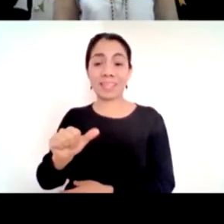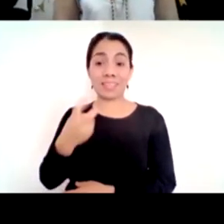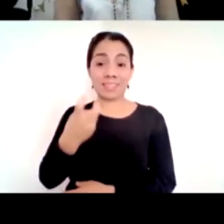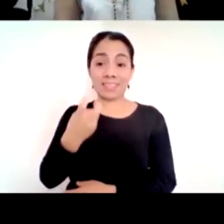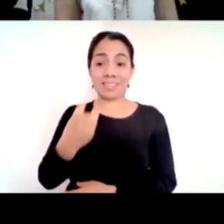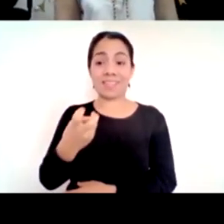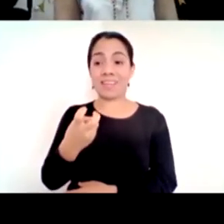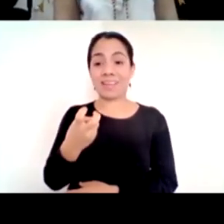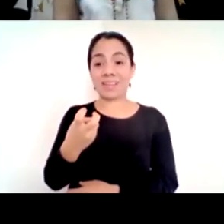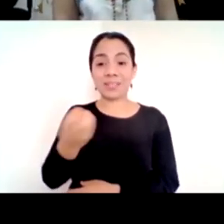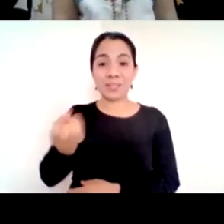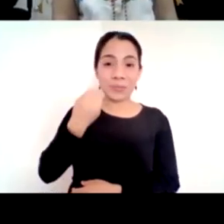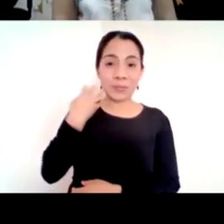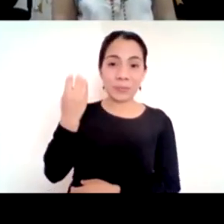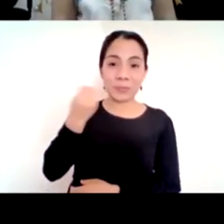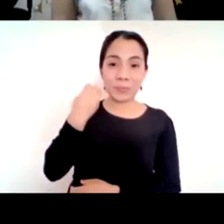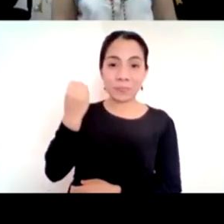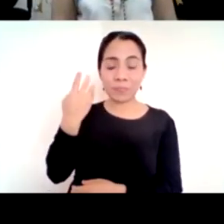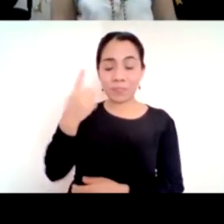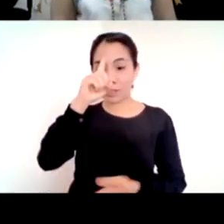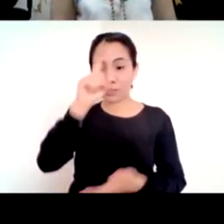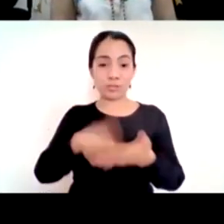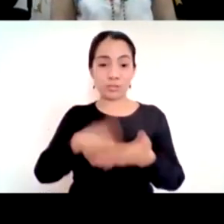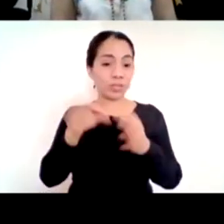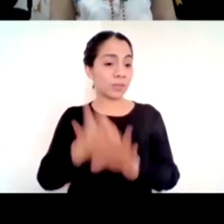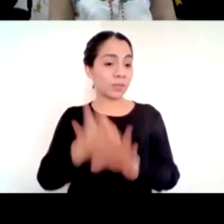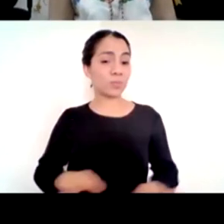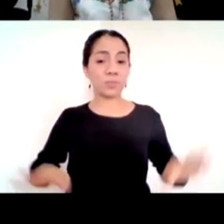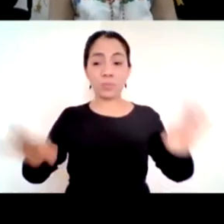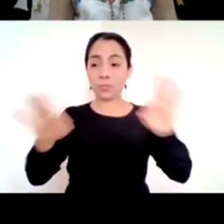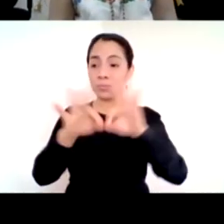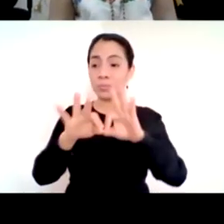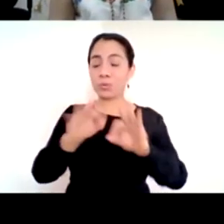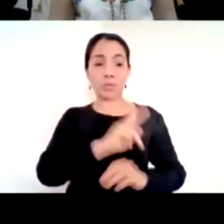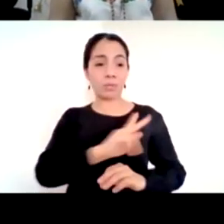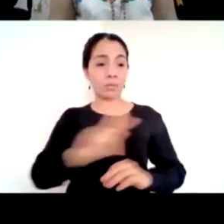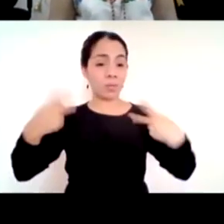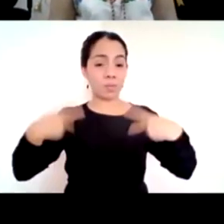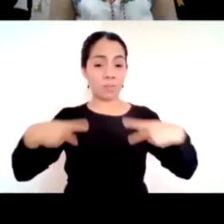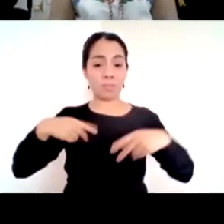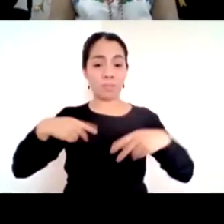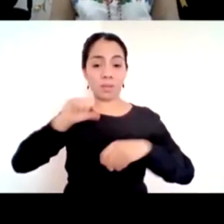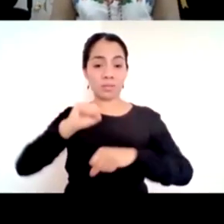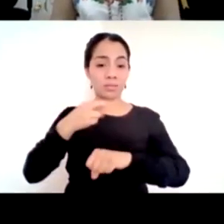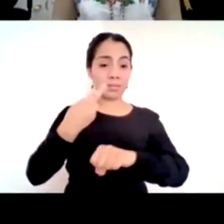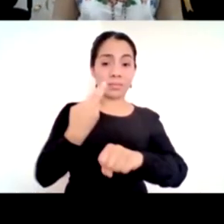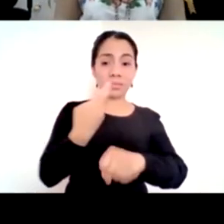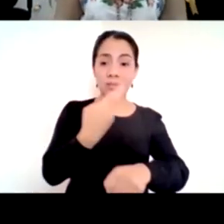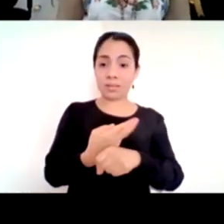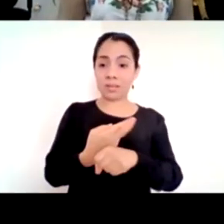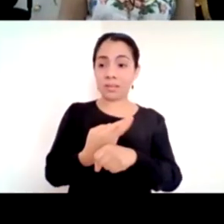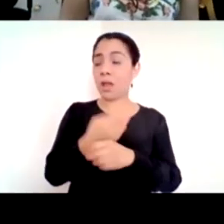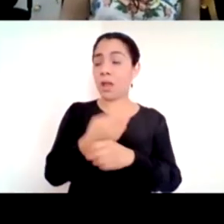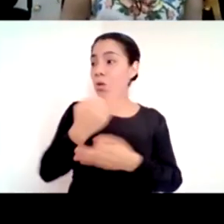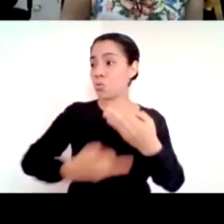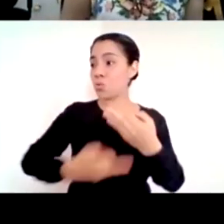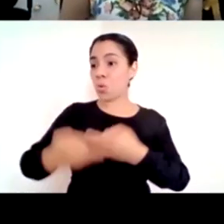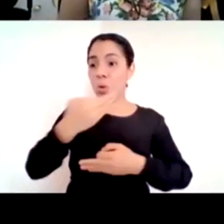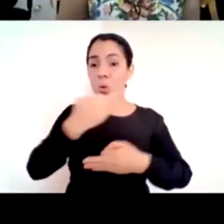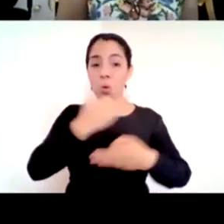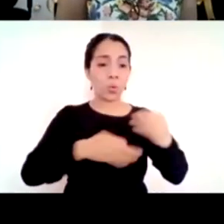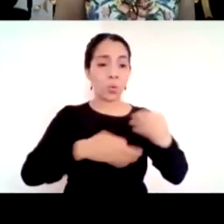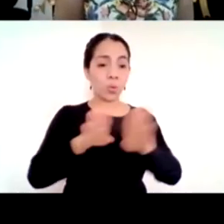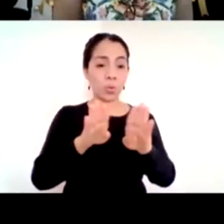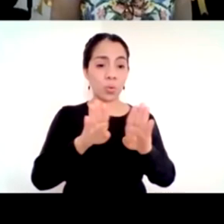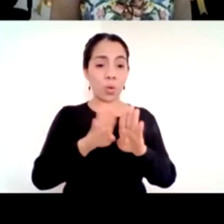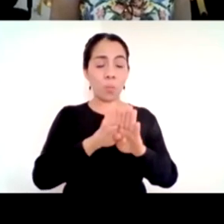hablar los que estamos en la educación sabemos que los puentes más poderosos se construyen con palabras y esto es un puente entre